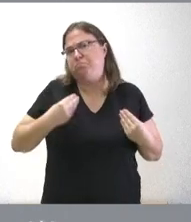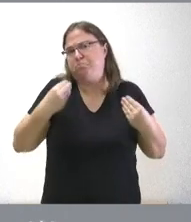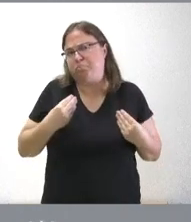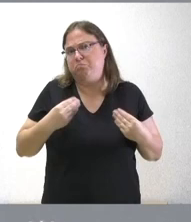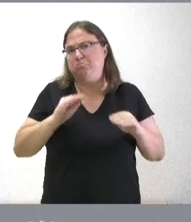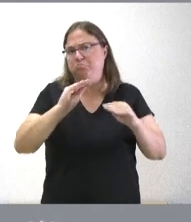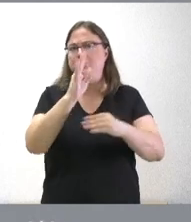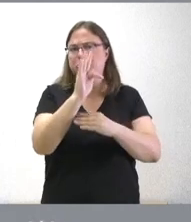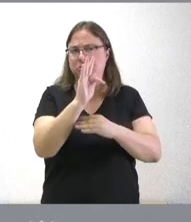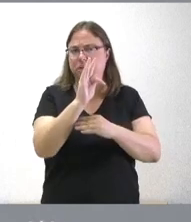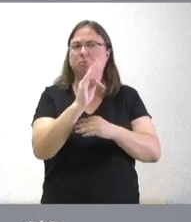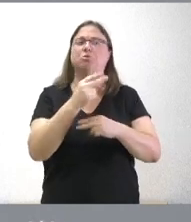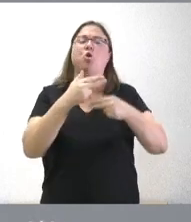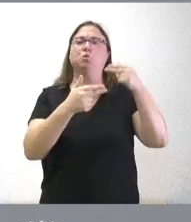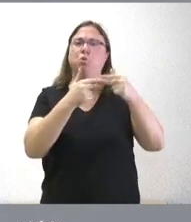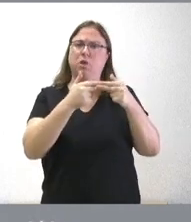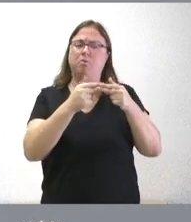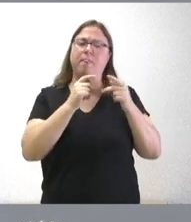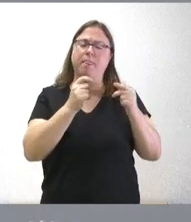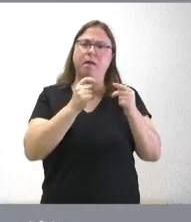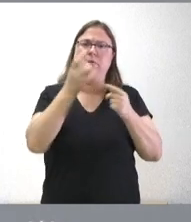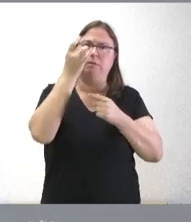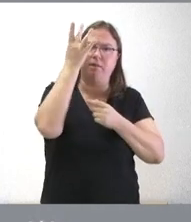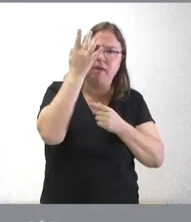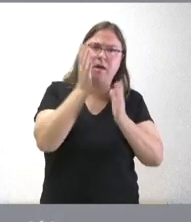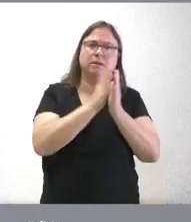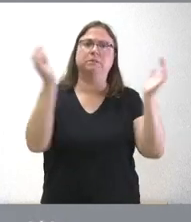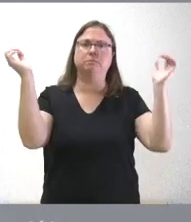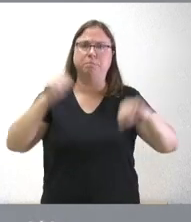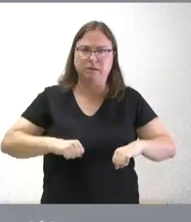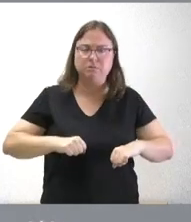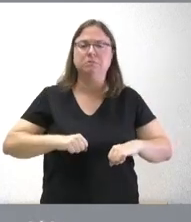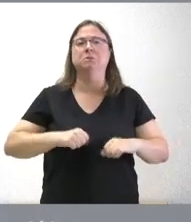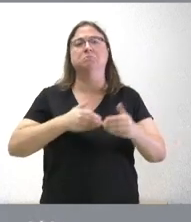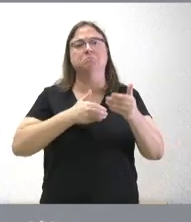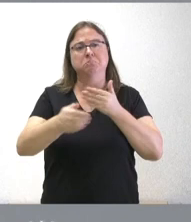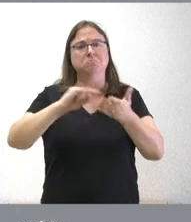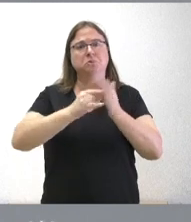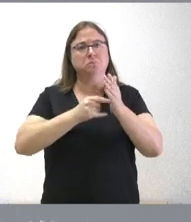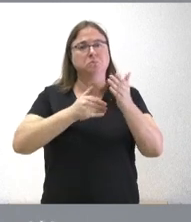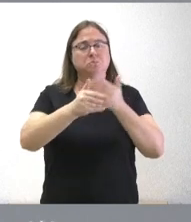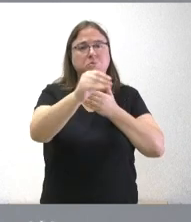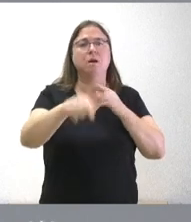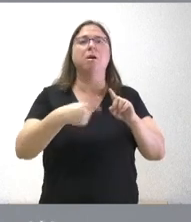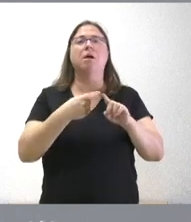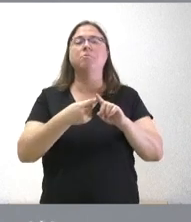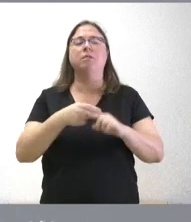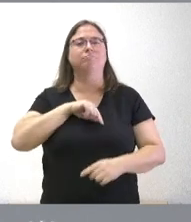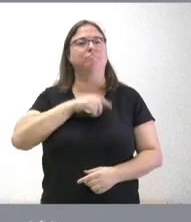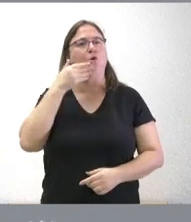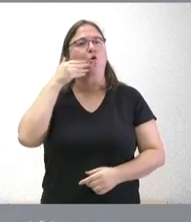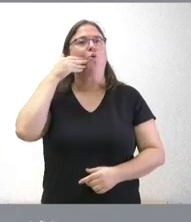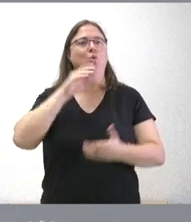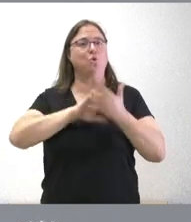planteó iniciativas planteó pactos planteó acuerdos y presentó proyectos para los próximos años y dio una visión del orgullo de Castilla y León